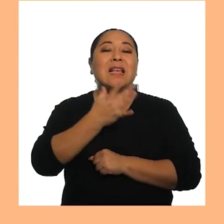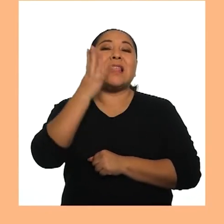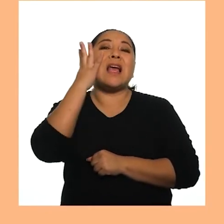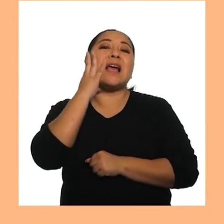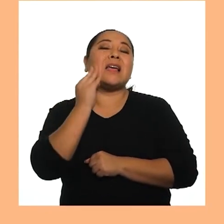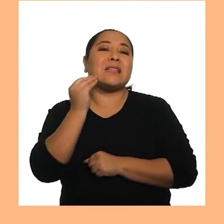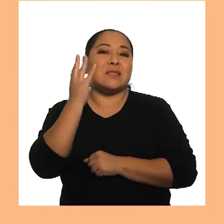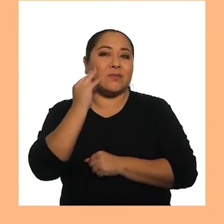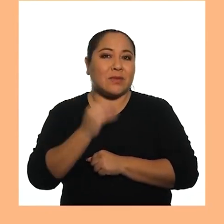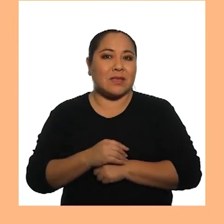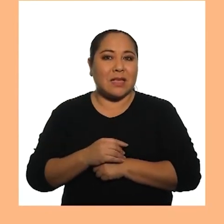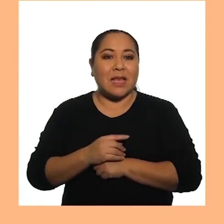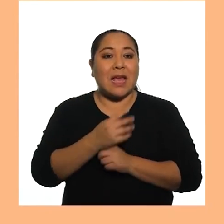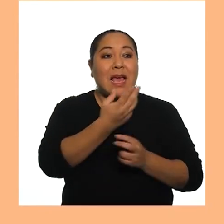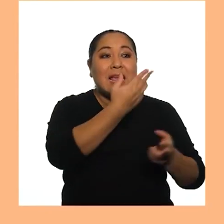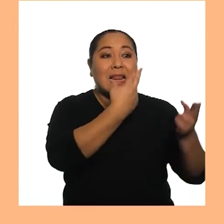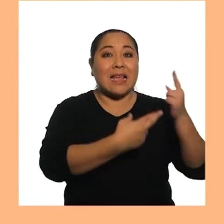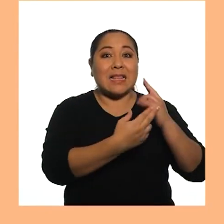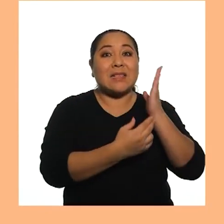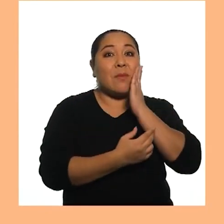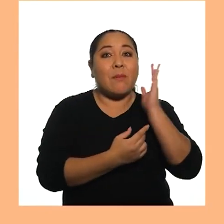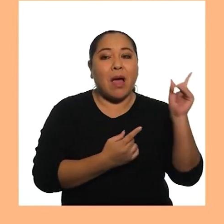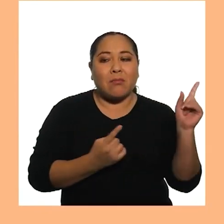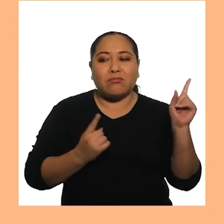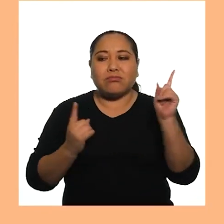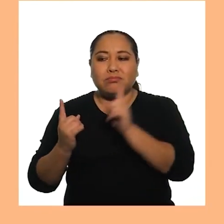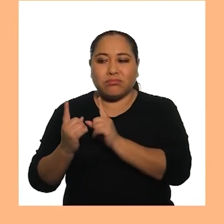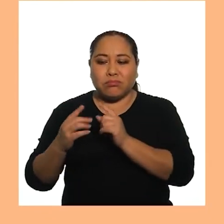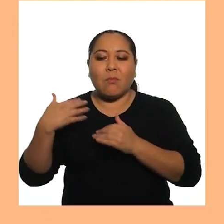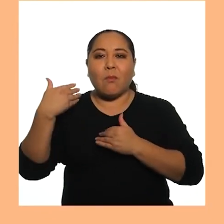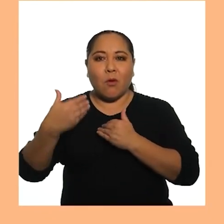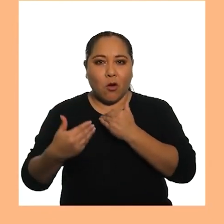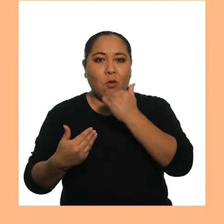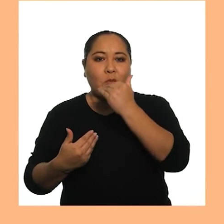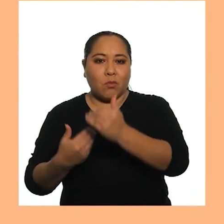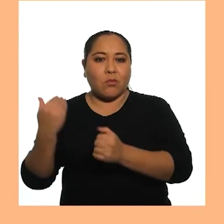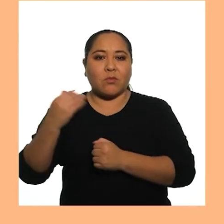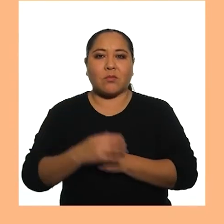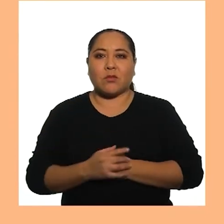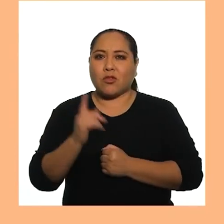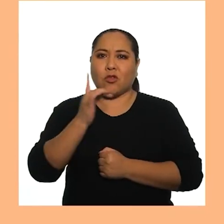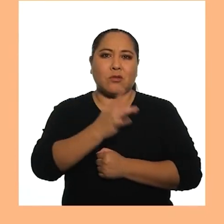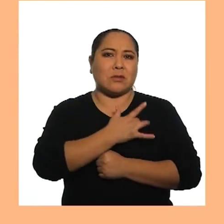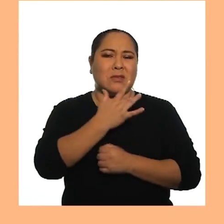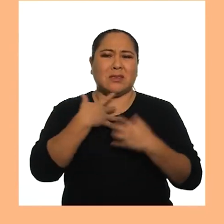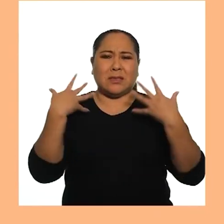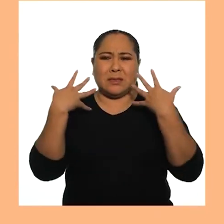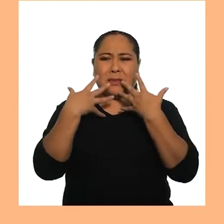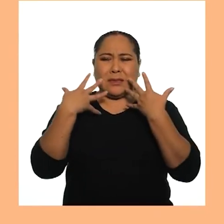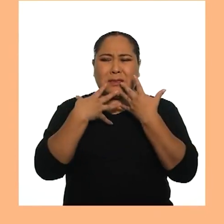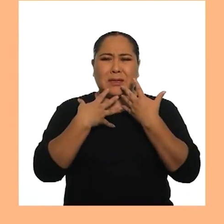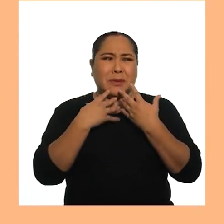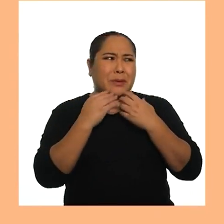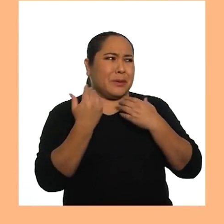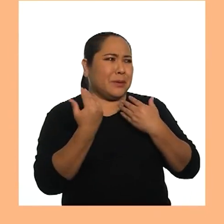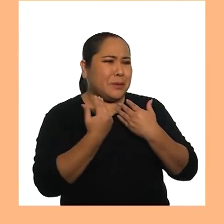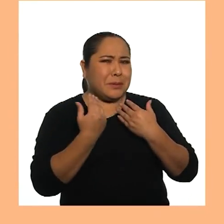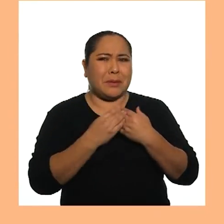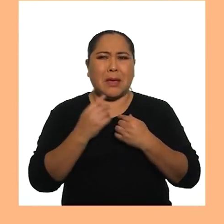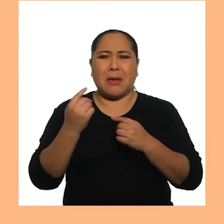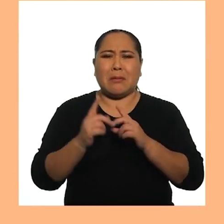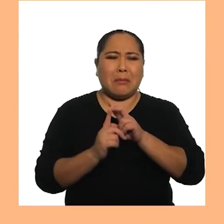Que sienta La experiencia Del retorno laboral Materno De manera progresiva Evitando sentir miedo O